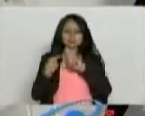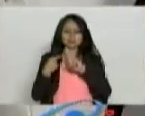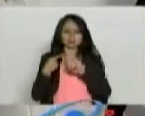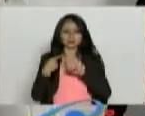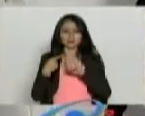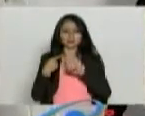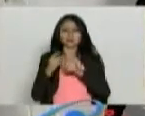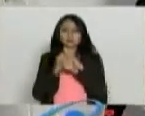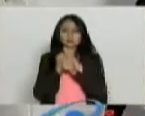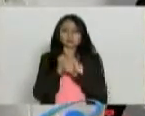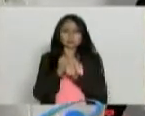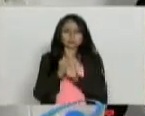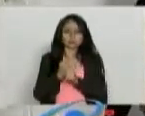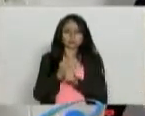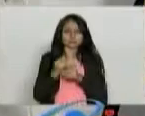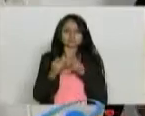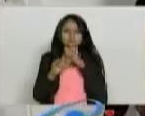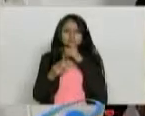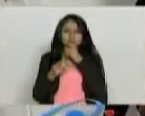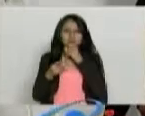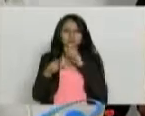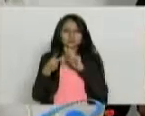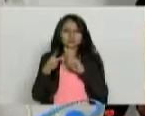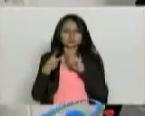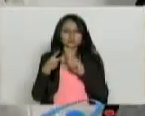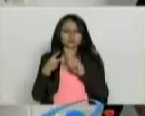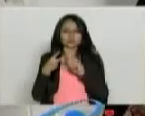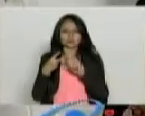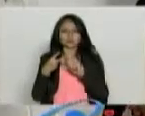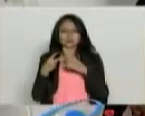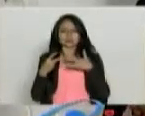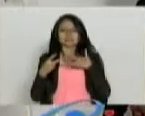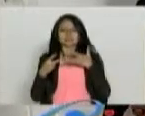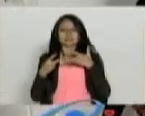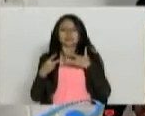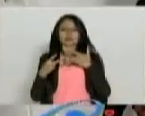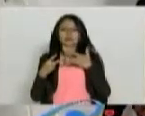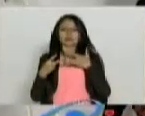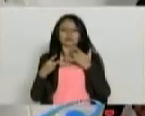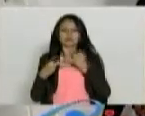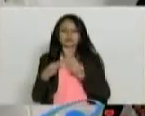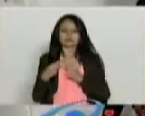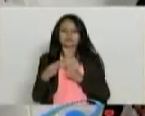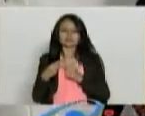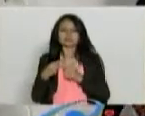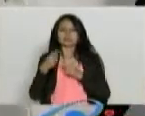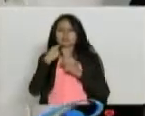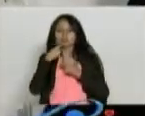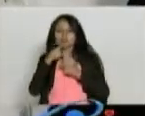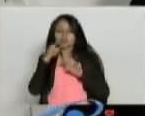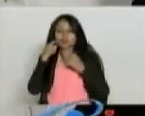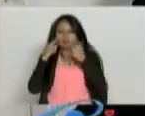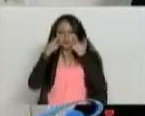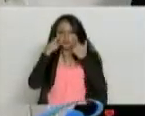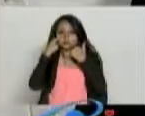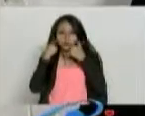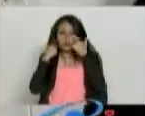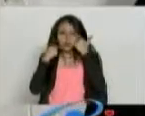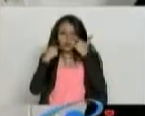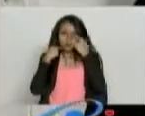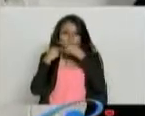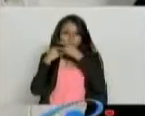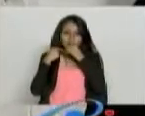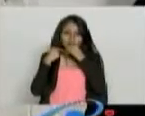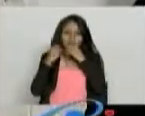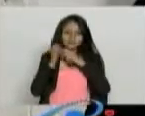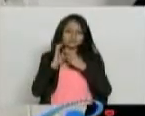Uno, el estreñimiento y dos, las emociones. Por eso hay un dicho que dice, el que no llora con los ojos, llora con